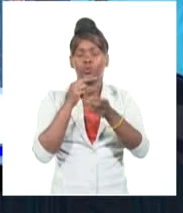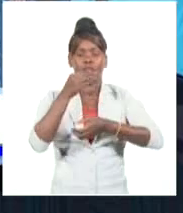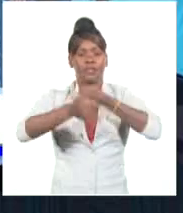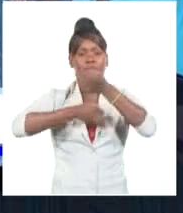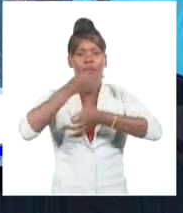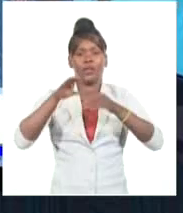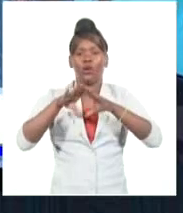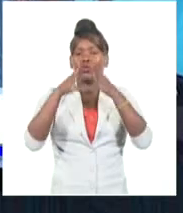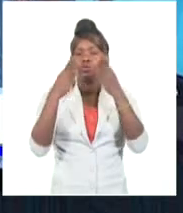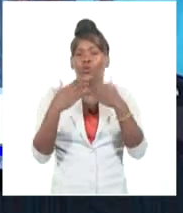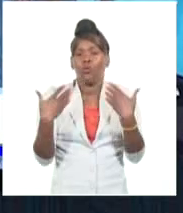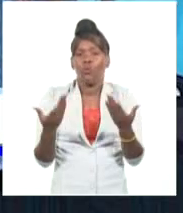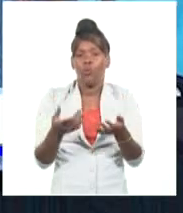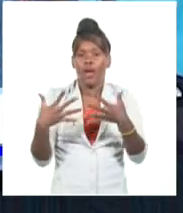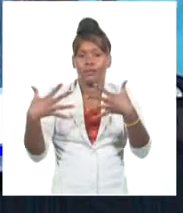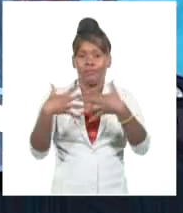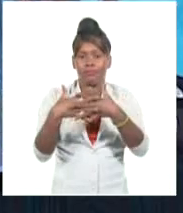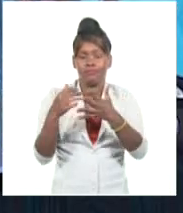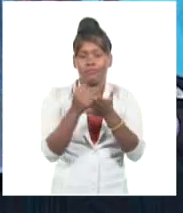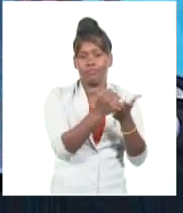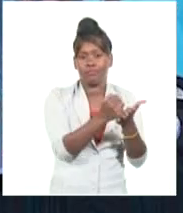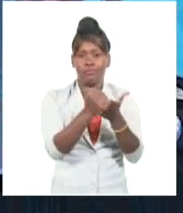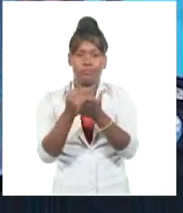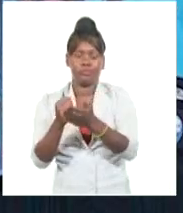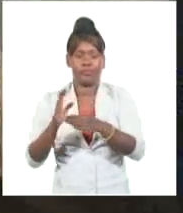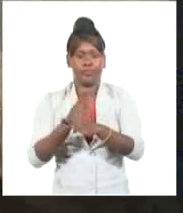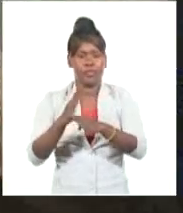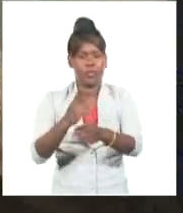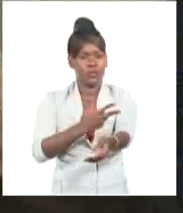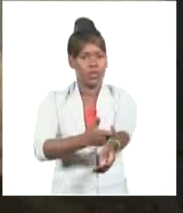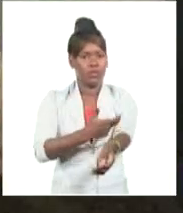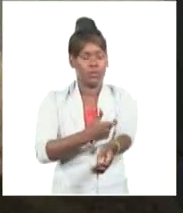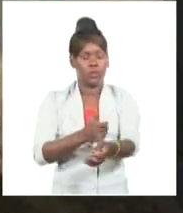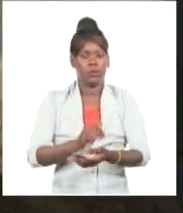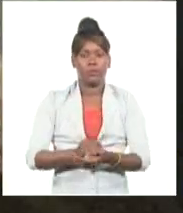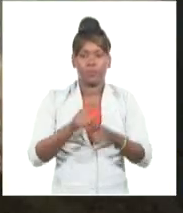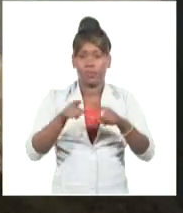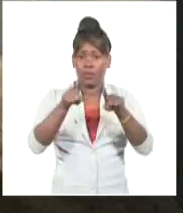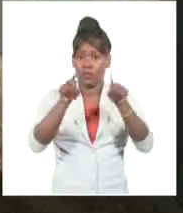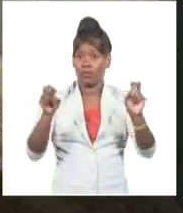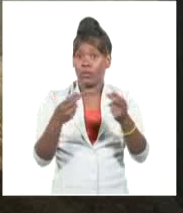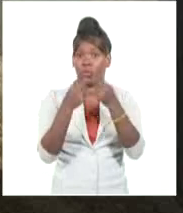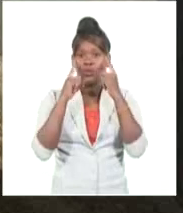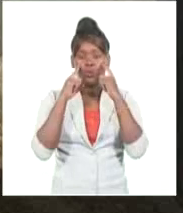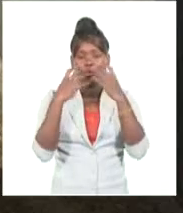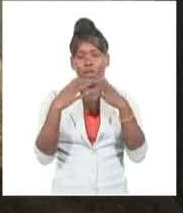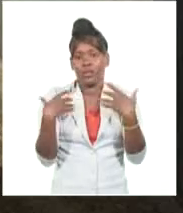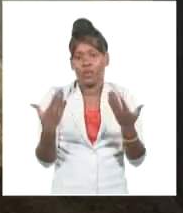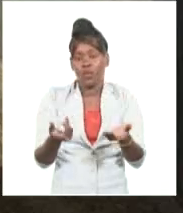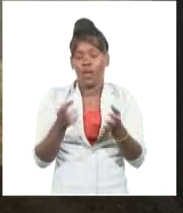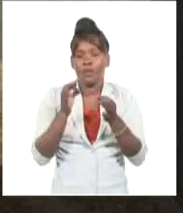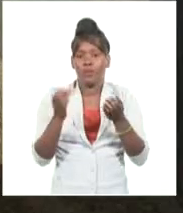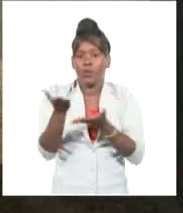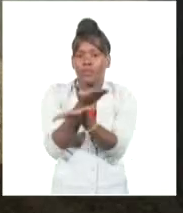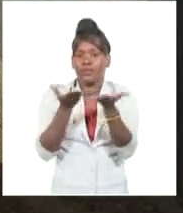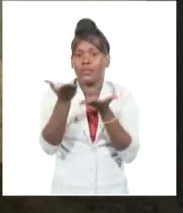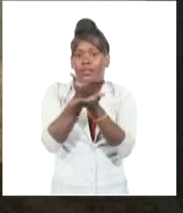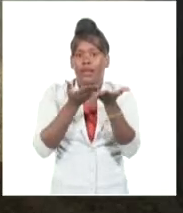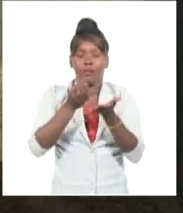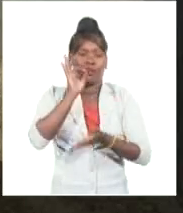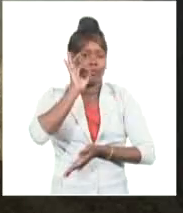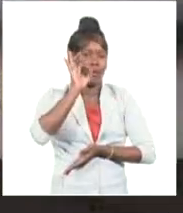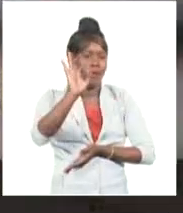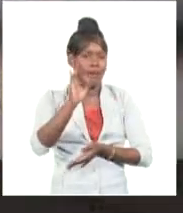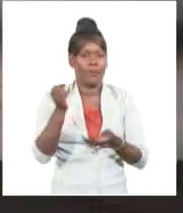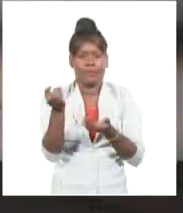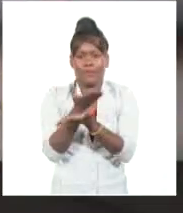productos exportables de nuestra nación. El evento incluyó la demostración de un torcedor de tabacos y bailes típicos cubanos. El